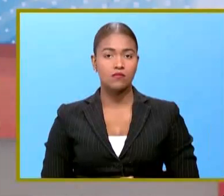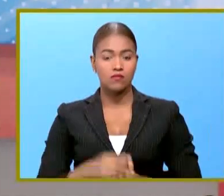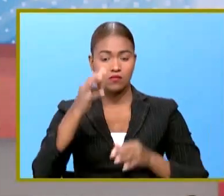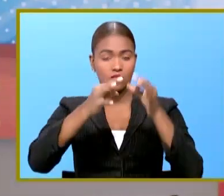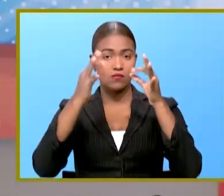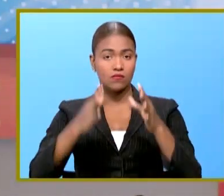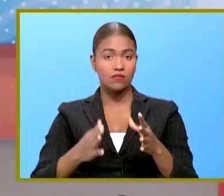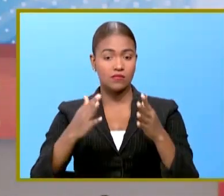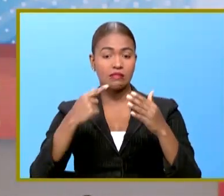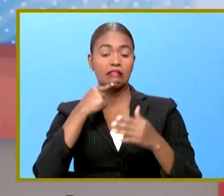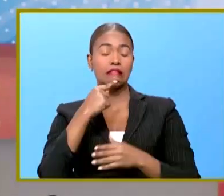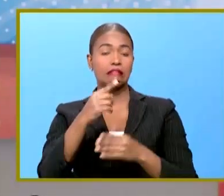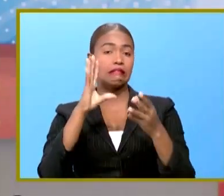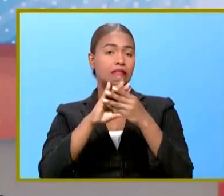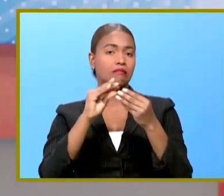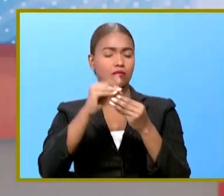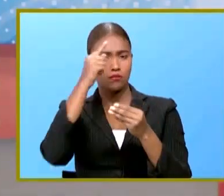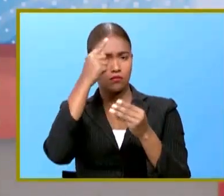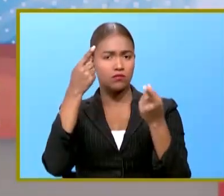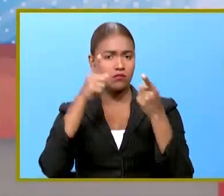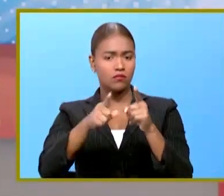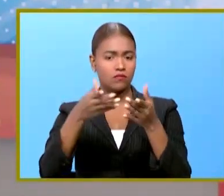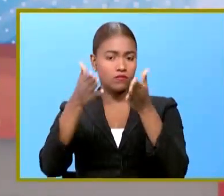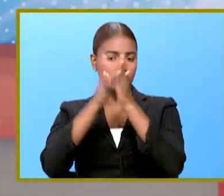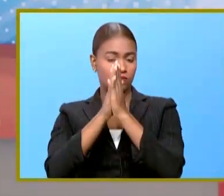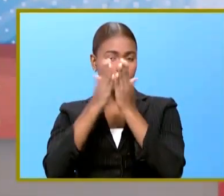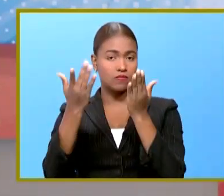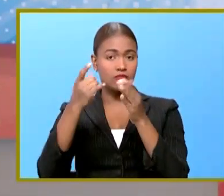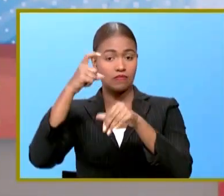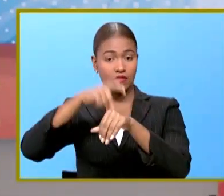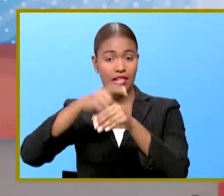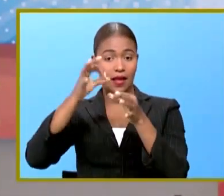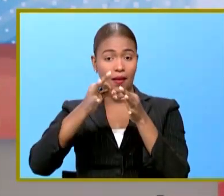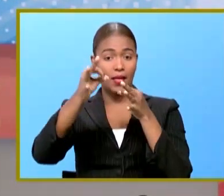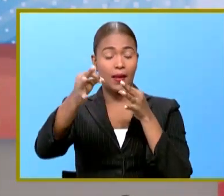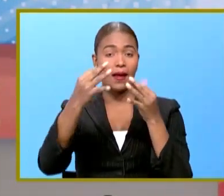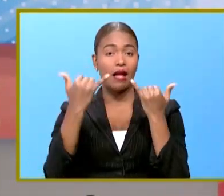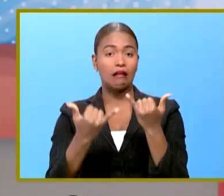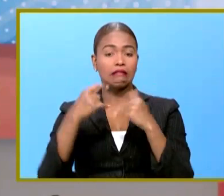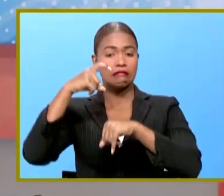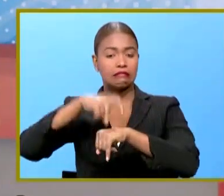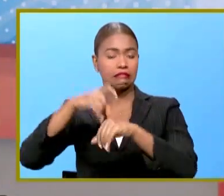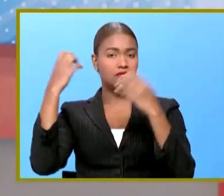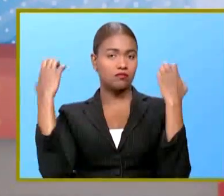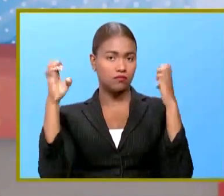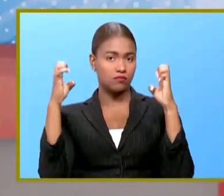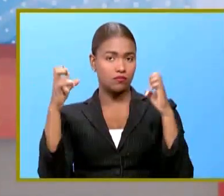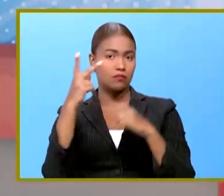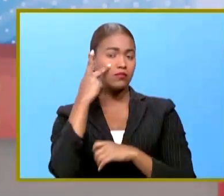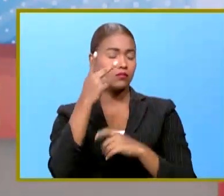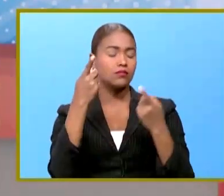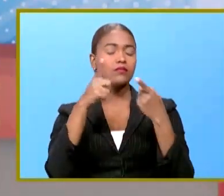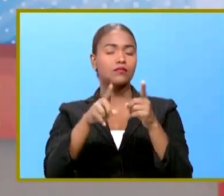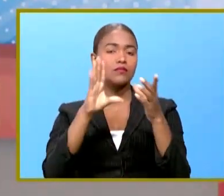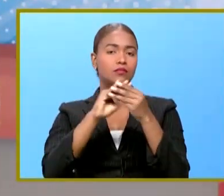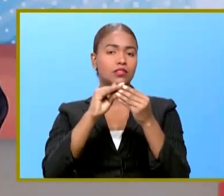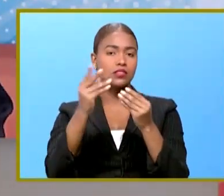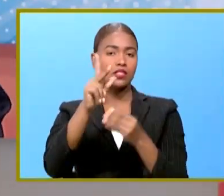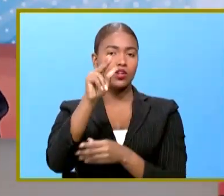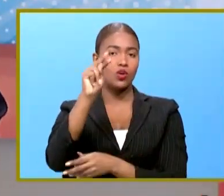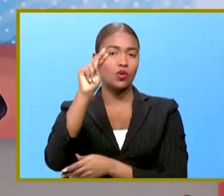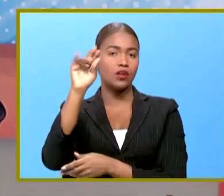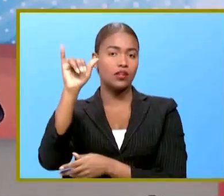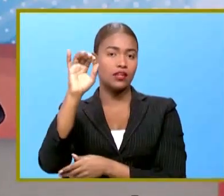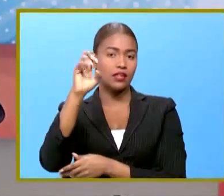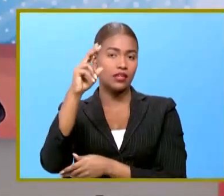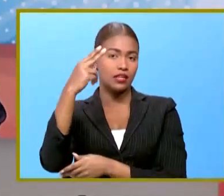Legisladores reaccionaron respecto a la solicitud de la extensión del actual estado de emergencia veamos lo que dijeron con Ronnie Heredia